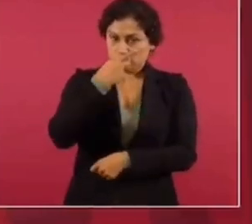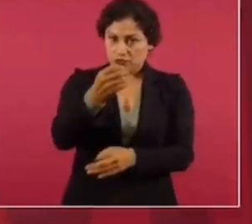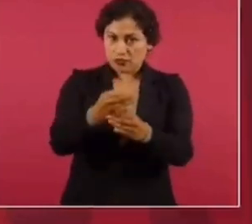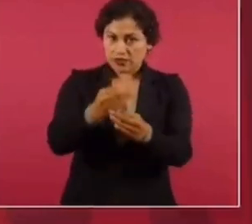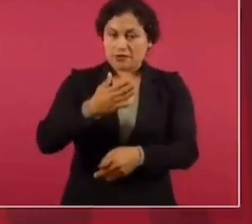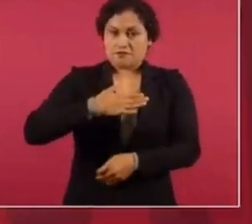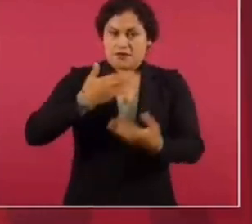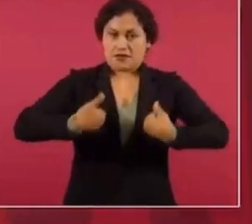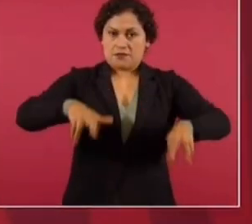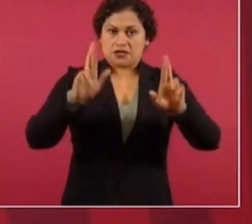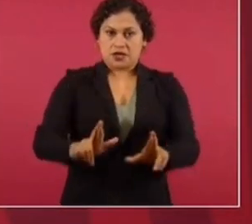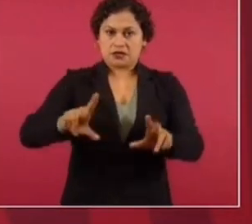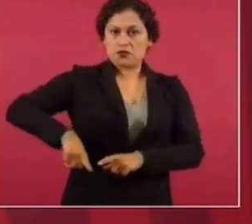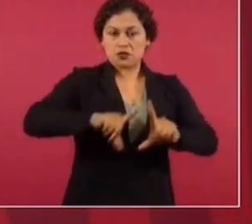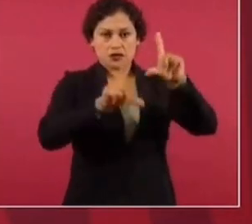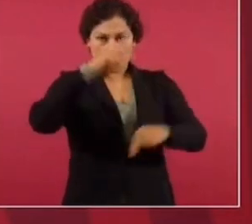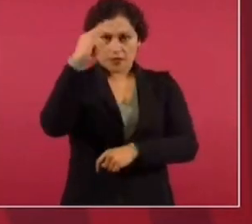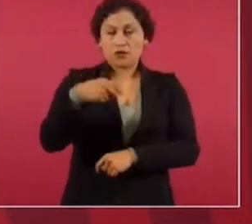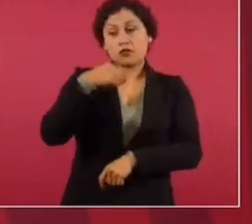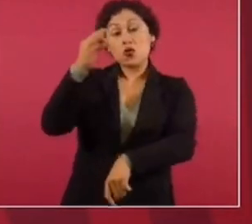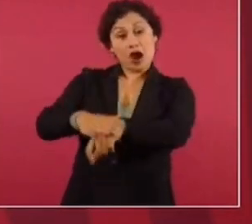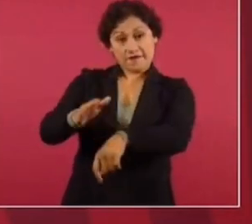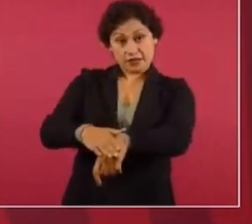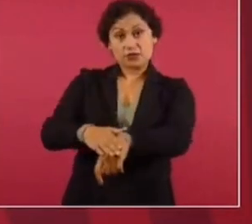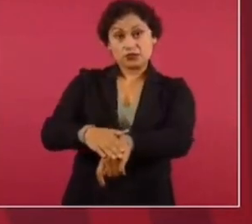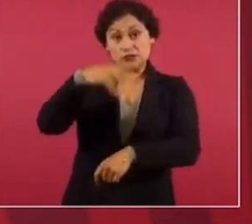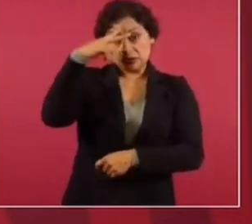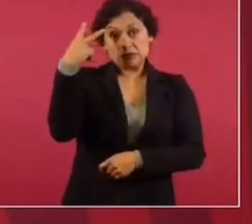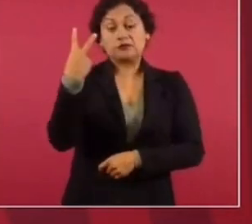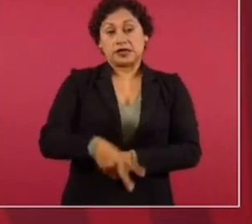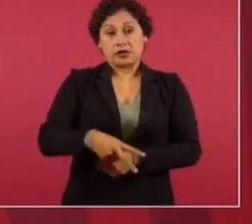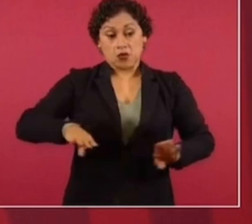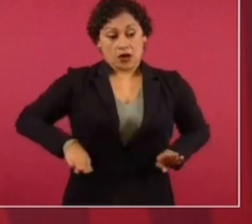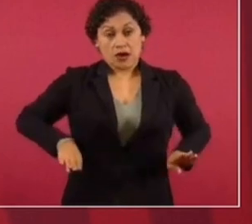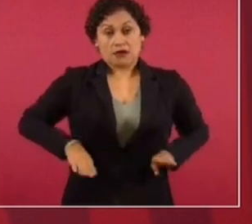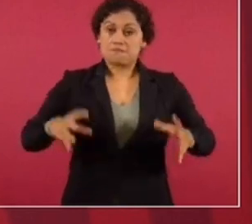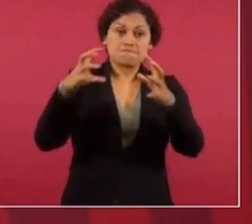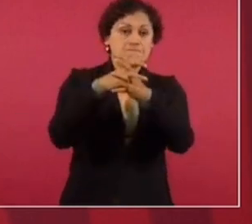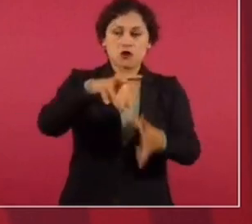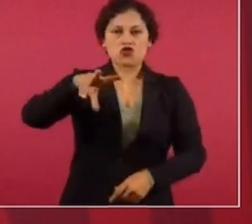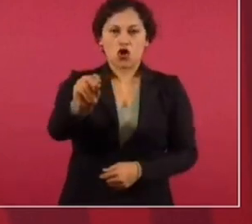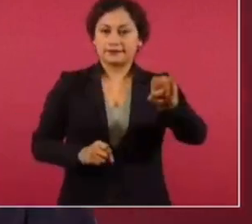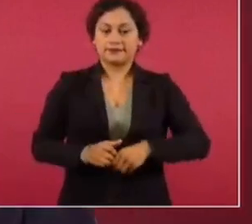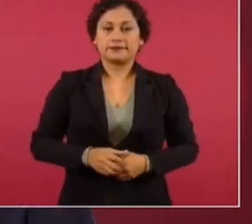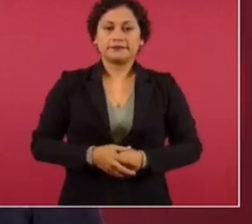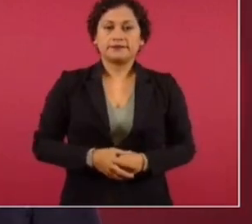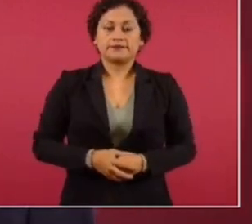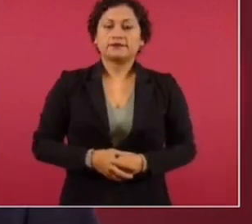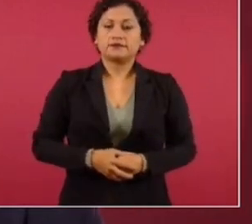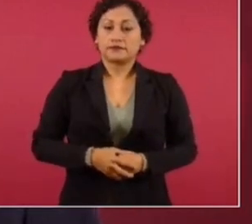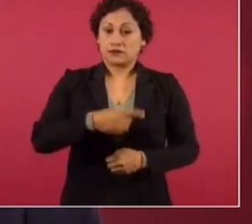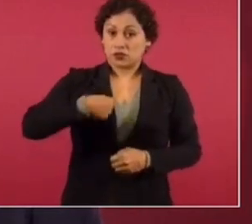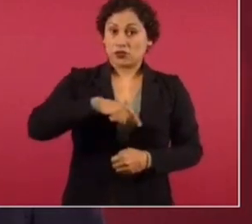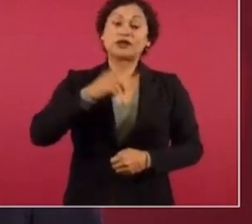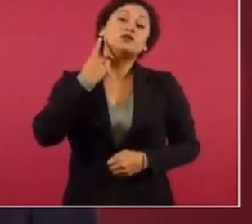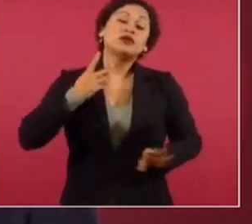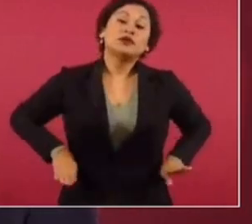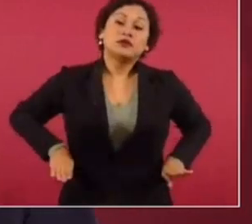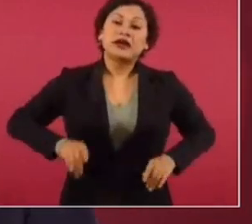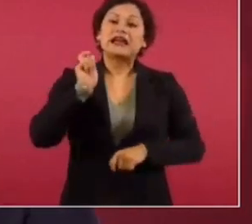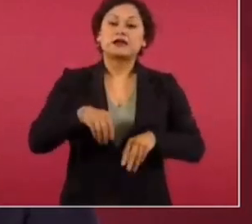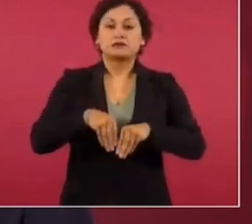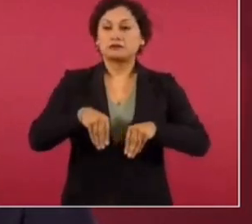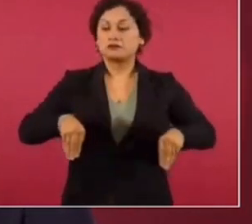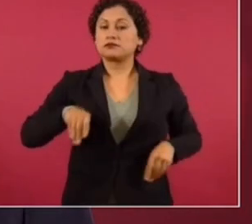Soy representante del Estado mexicano, le estoy diciendo que la política nuestra es no a la guerra, sí a la paz. La política nuestra es de neutralidad.